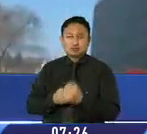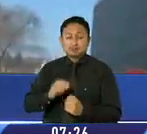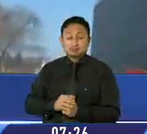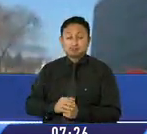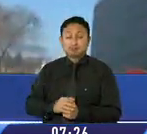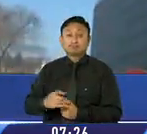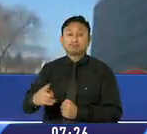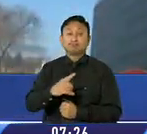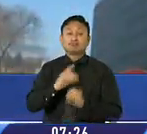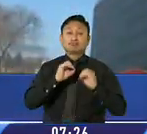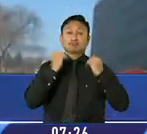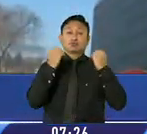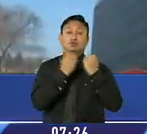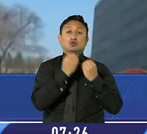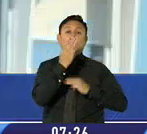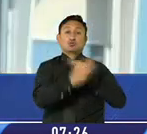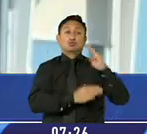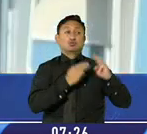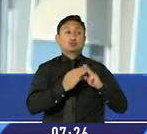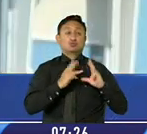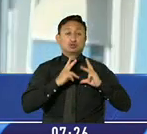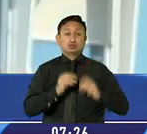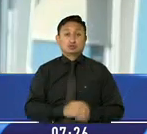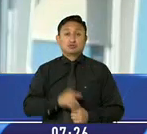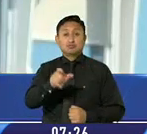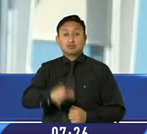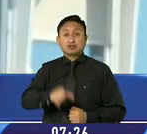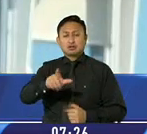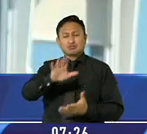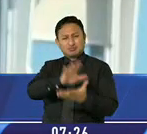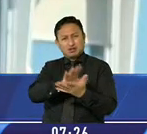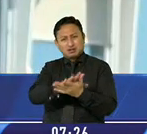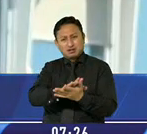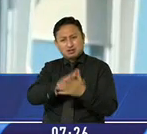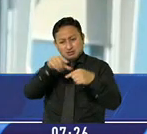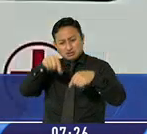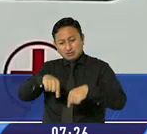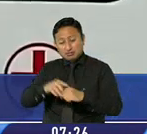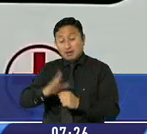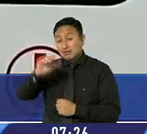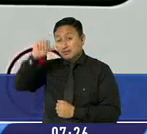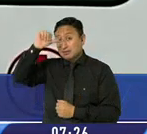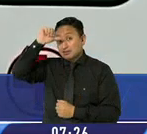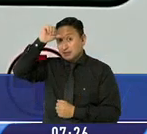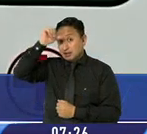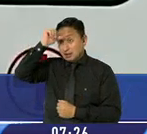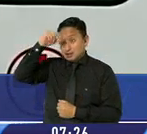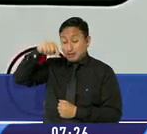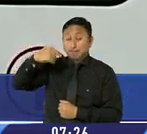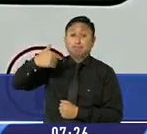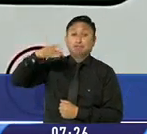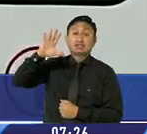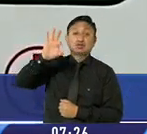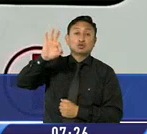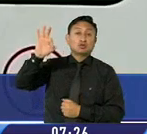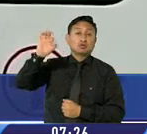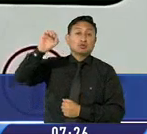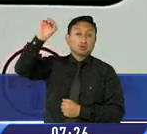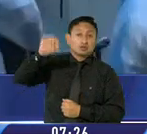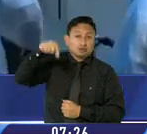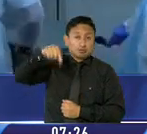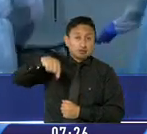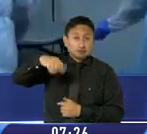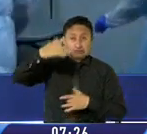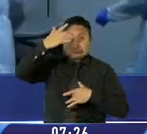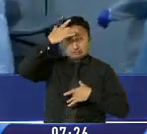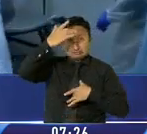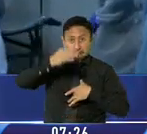marco, la Organización Mundial de la Salud trató de calmar a la población afirmando que la variante Delta es la que representa más del 99% de casos